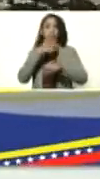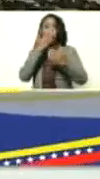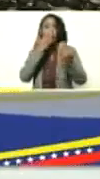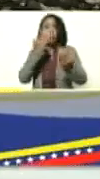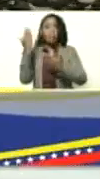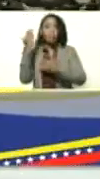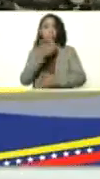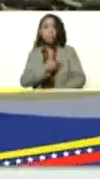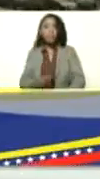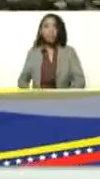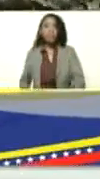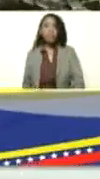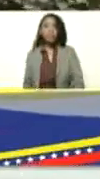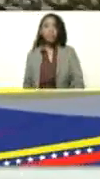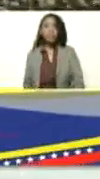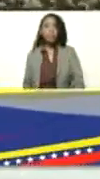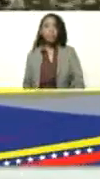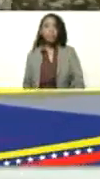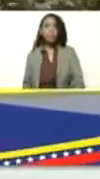presidente